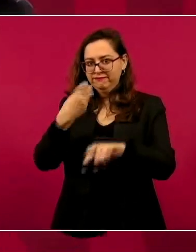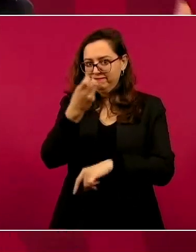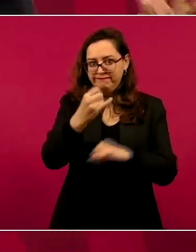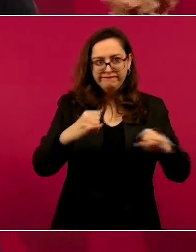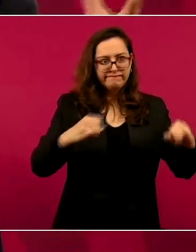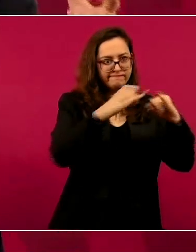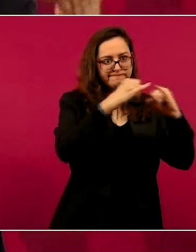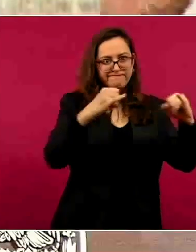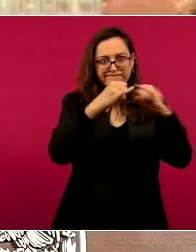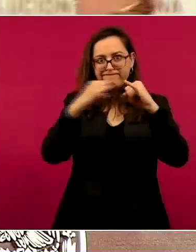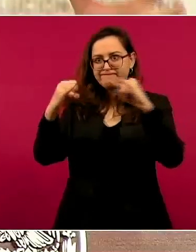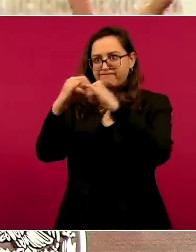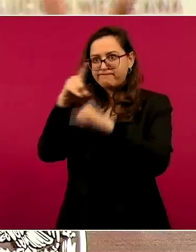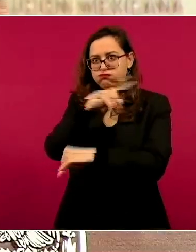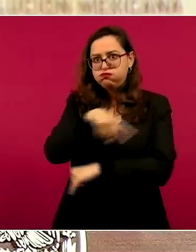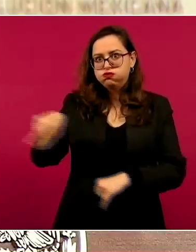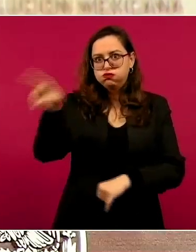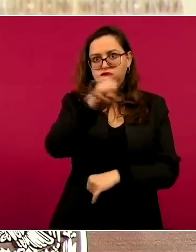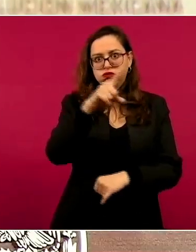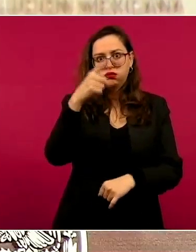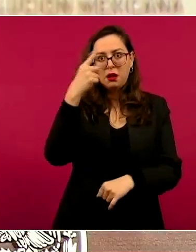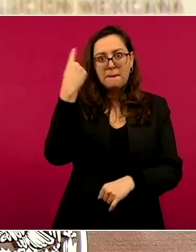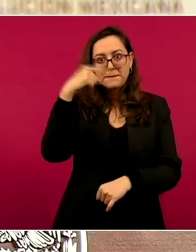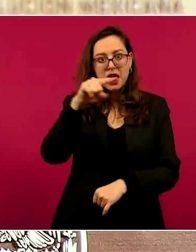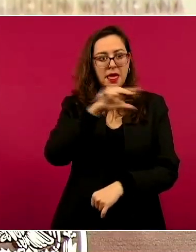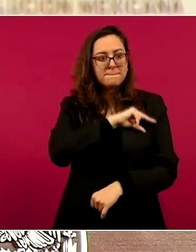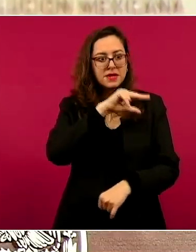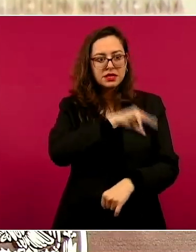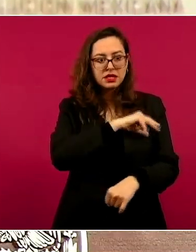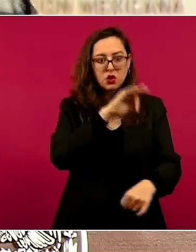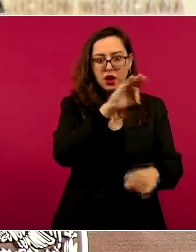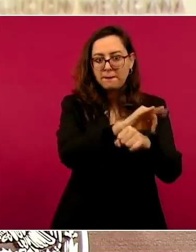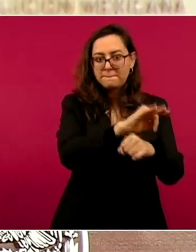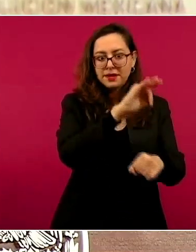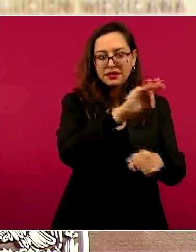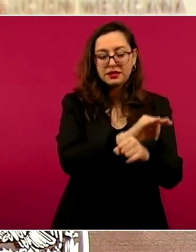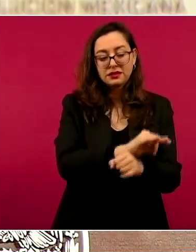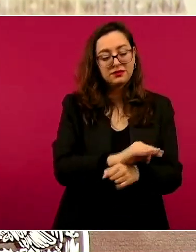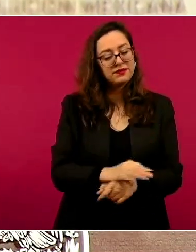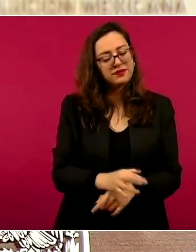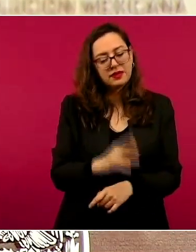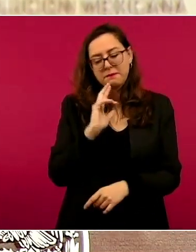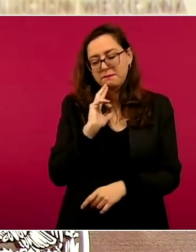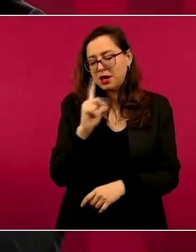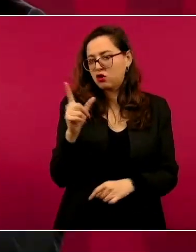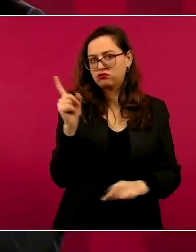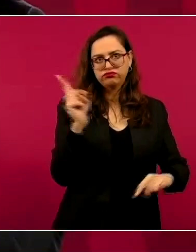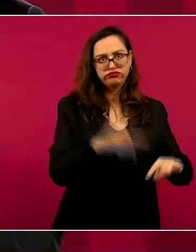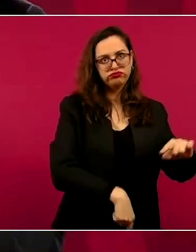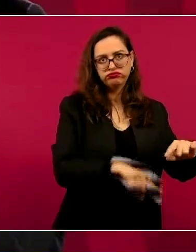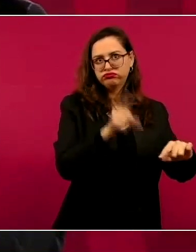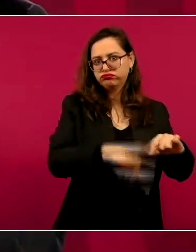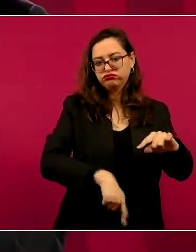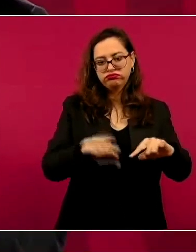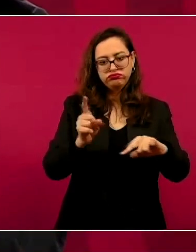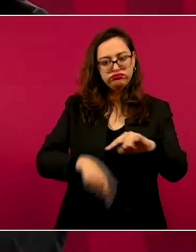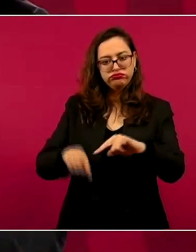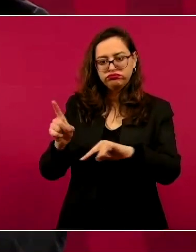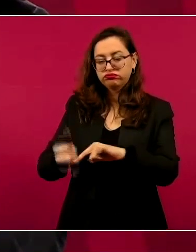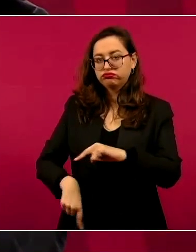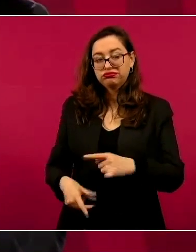protector de intereses creados, que eso sería lo mejor, lo ideal.